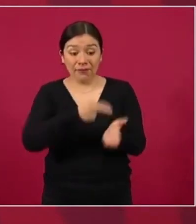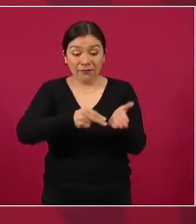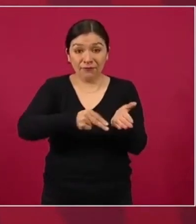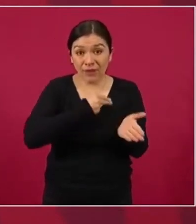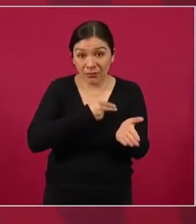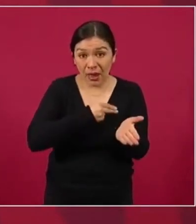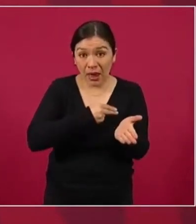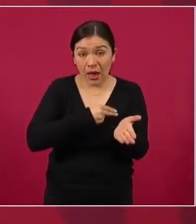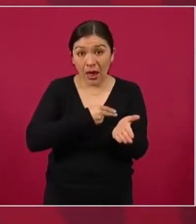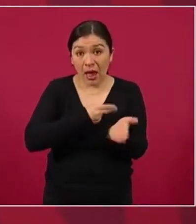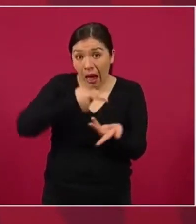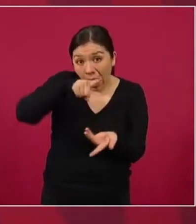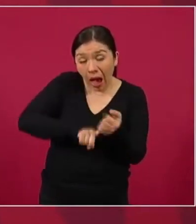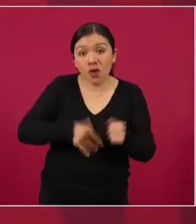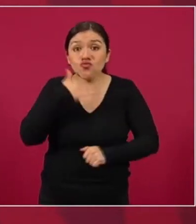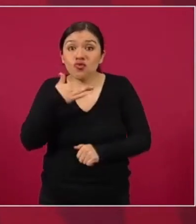tiene nada que ver con la corrupción.